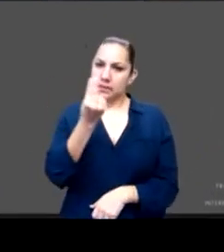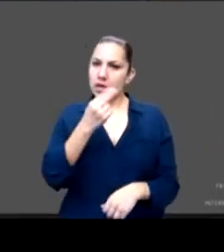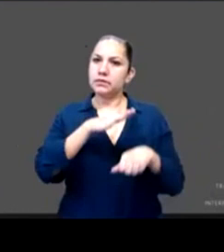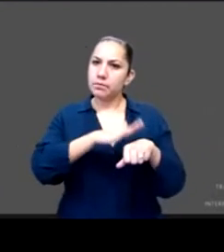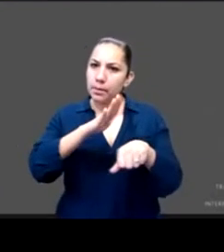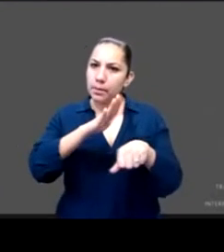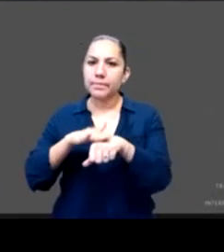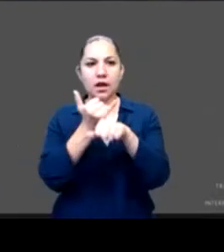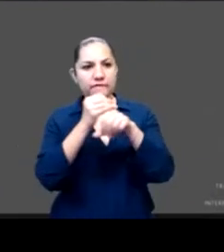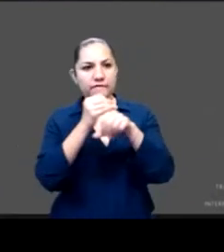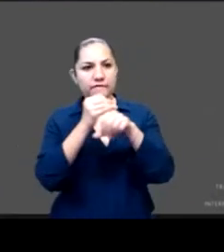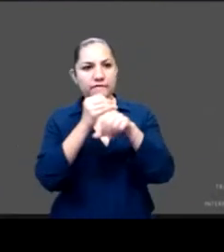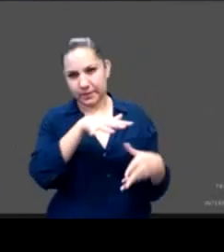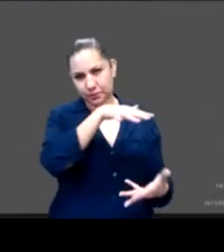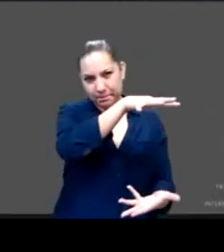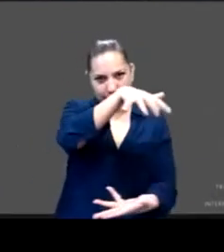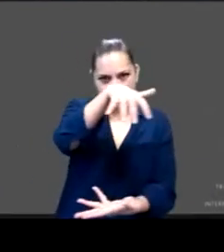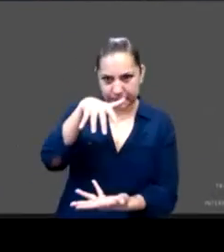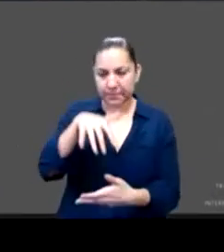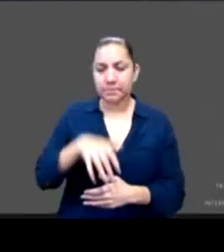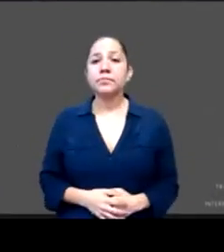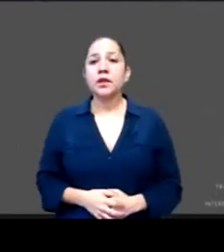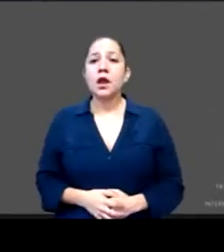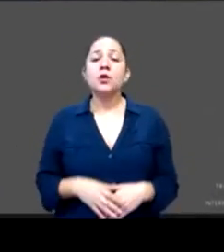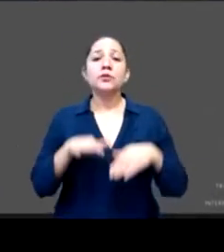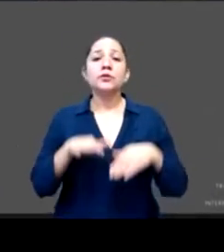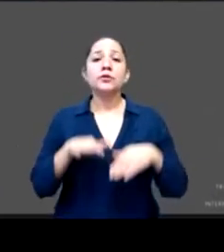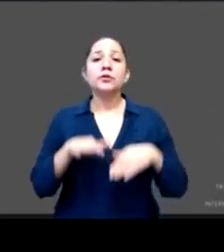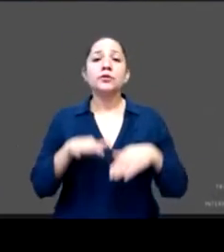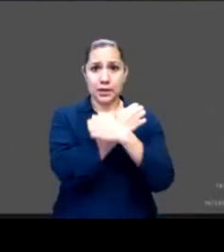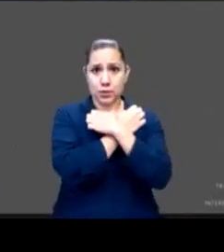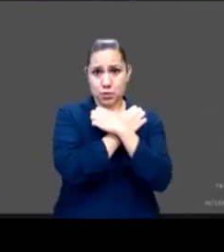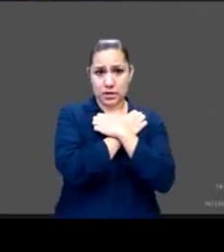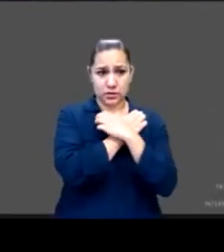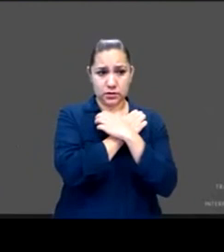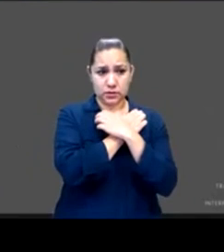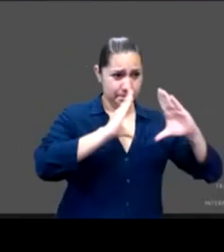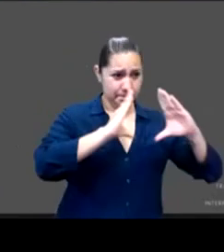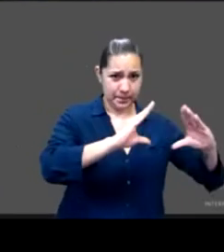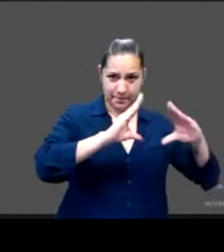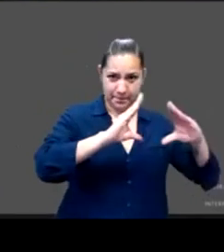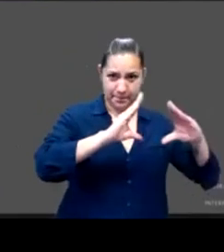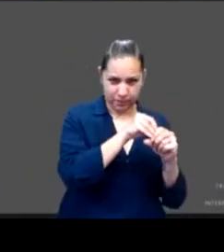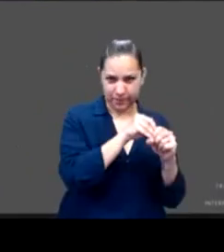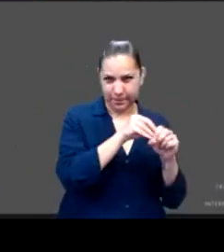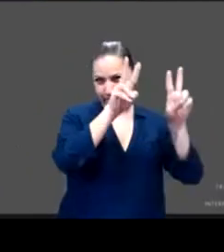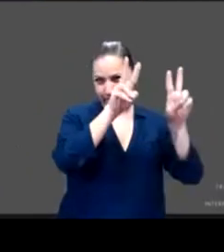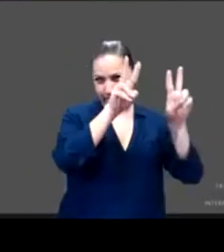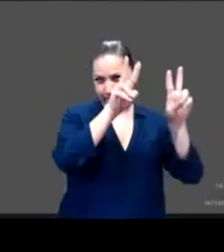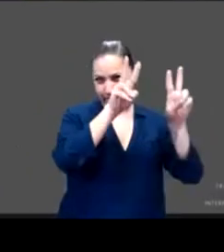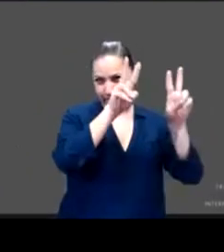El tema del trabajo en educación integral en la sexualidad, no solamente con los grupos de